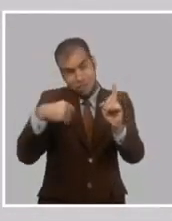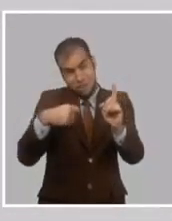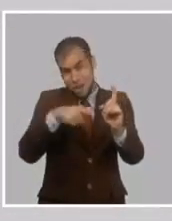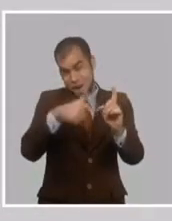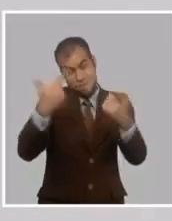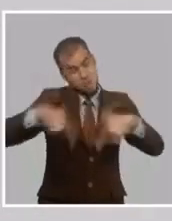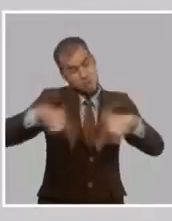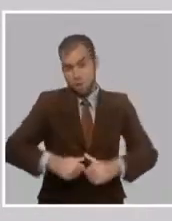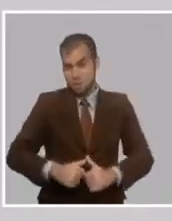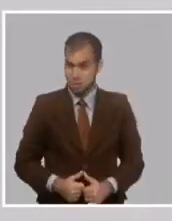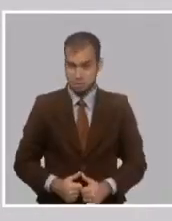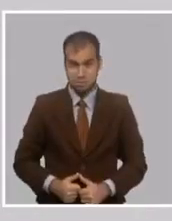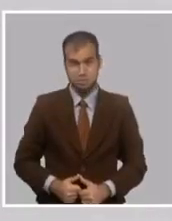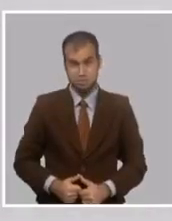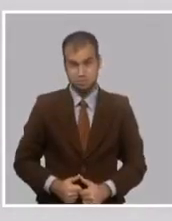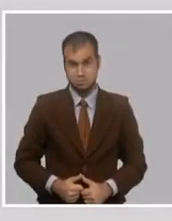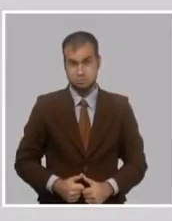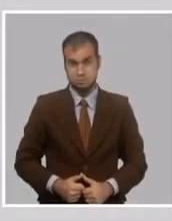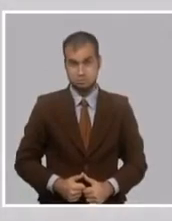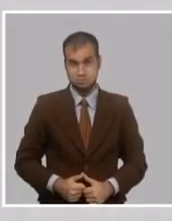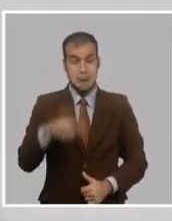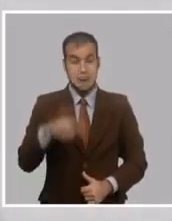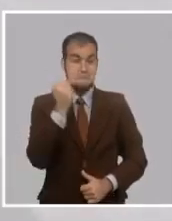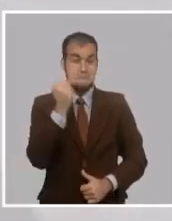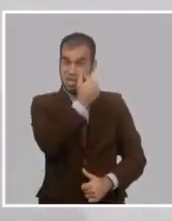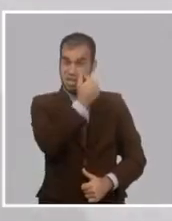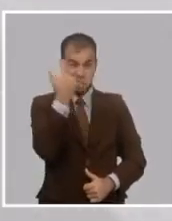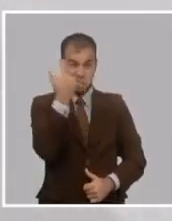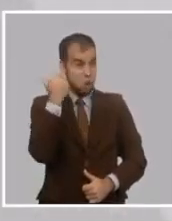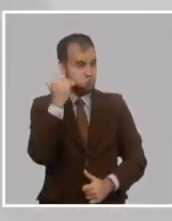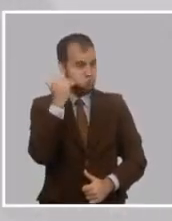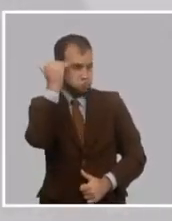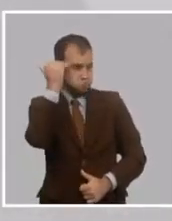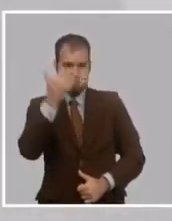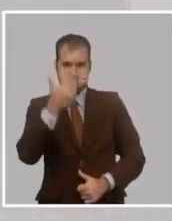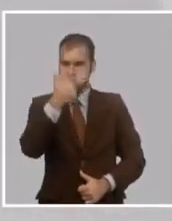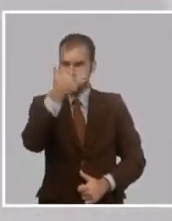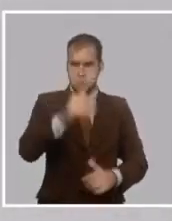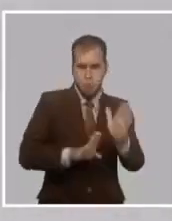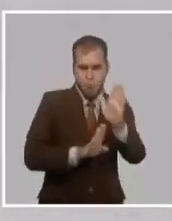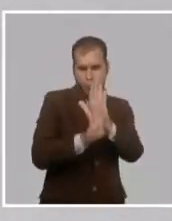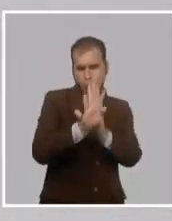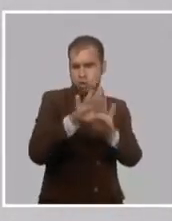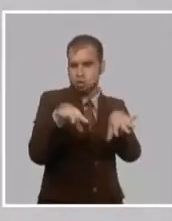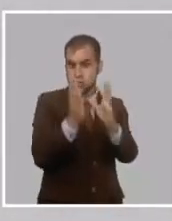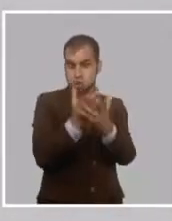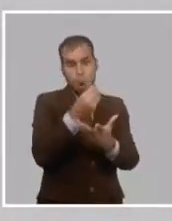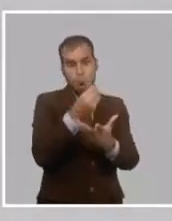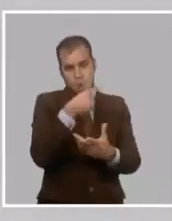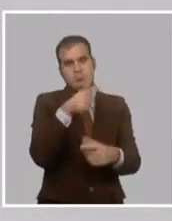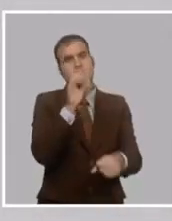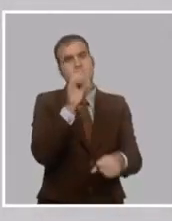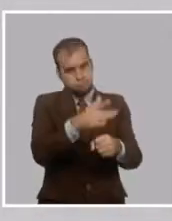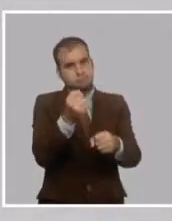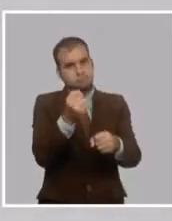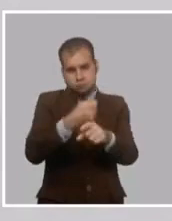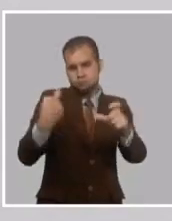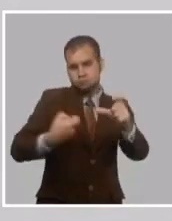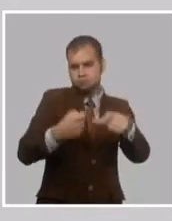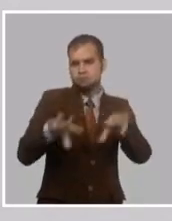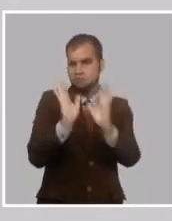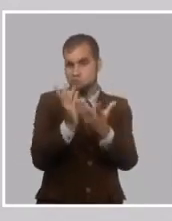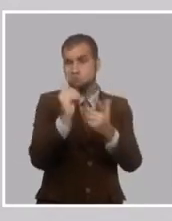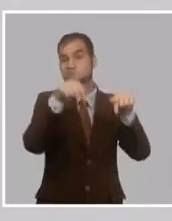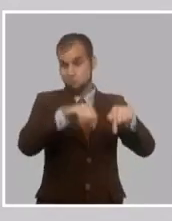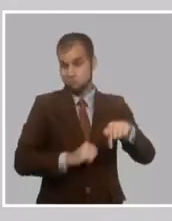tipo que con esa astucia de Martí, solamente alguien con esa capacidad de bondad podía hacer el bien que hizo Martí. Si un hombre con esa